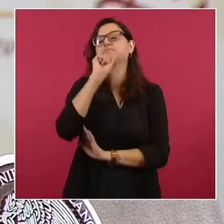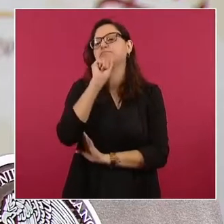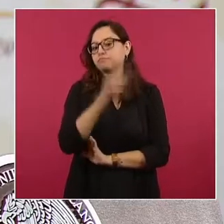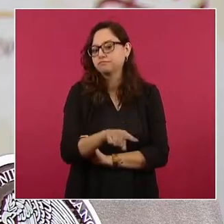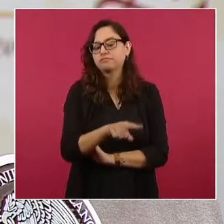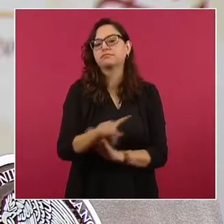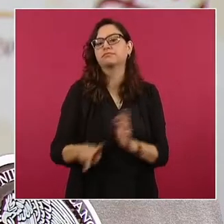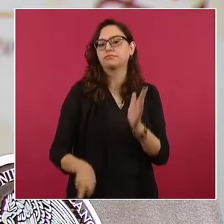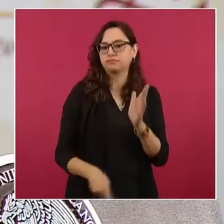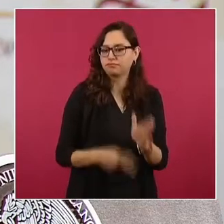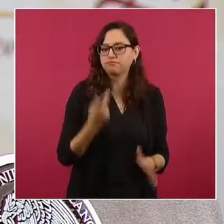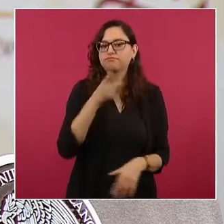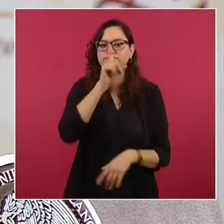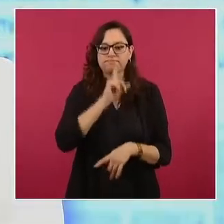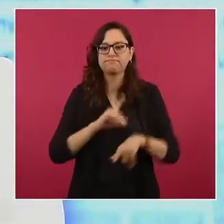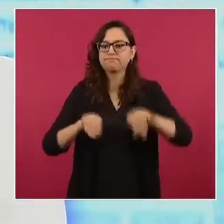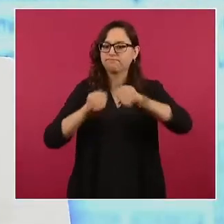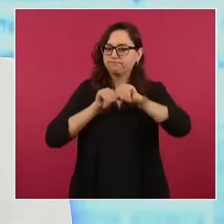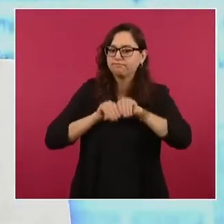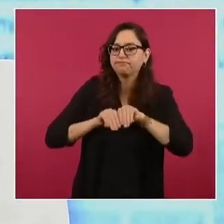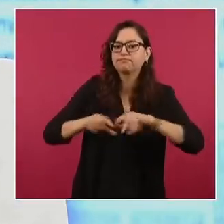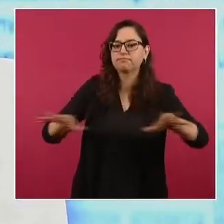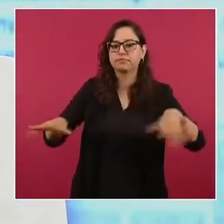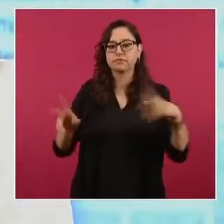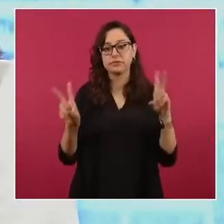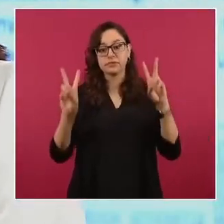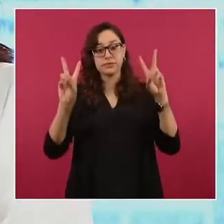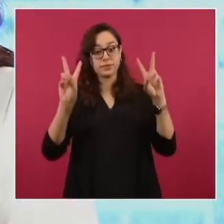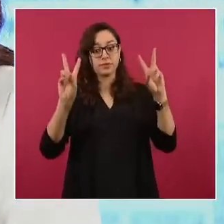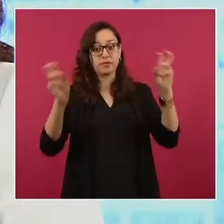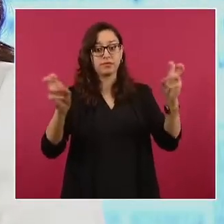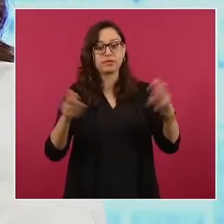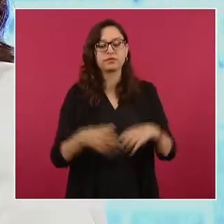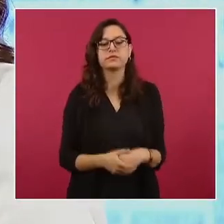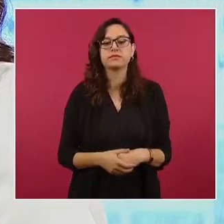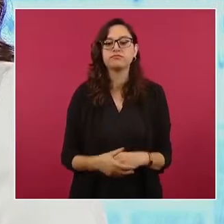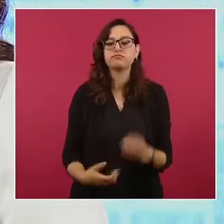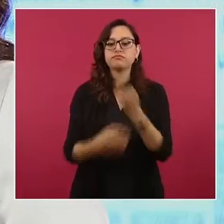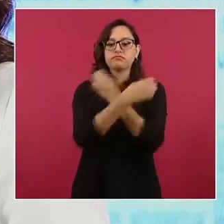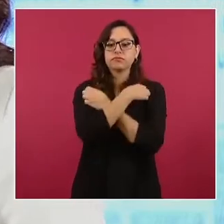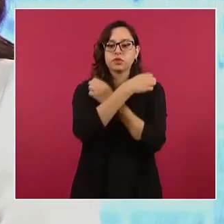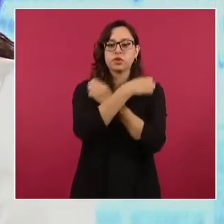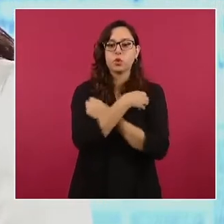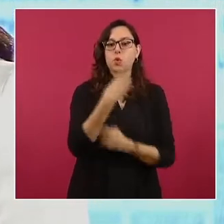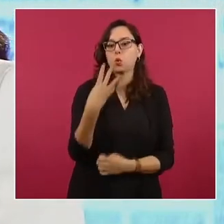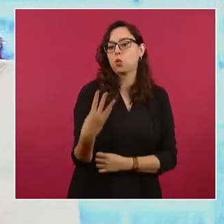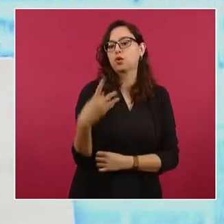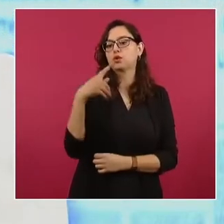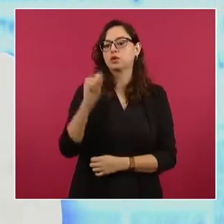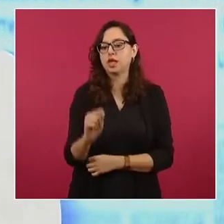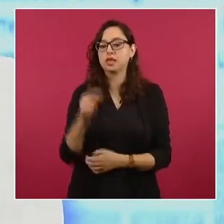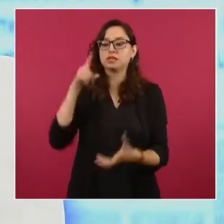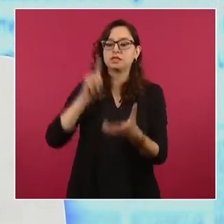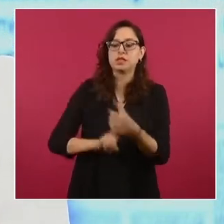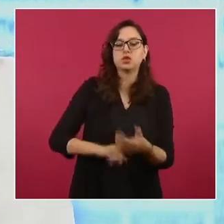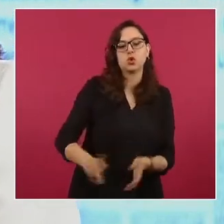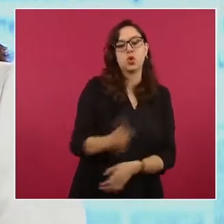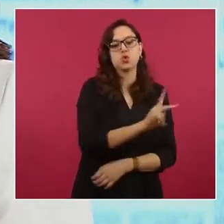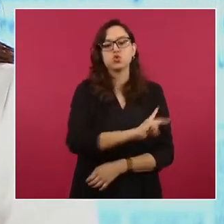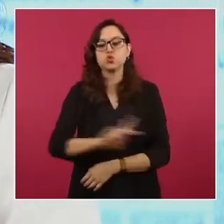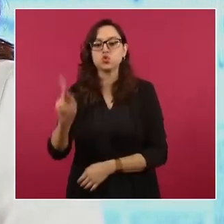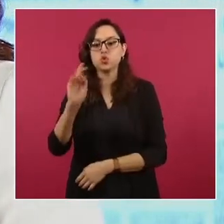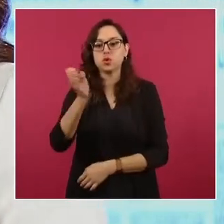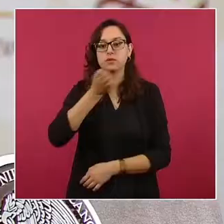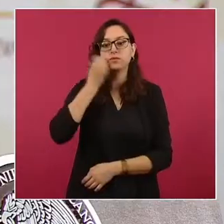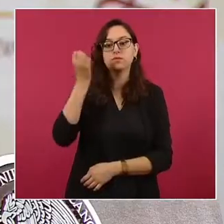la nota publicada en primera plana, titulada Va Educación 4T a Toda Escuela, informando